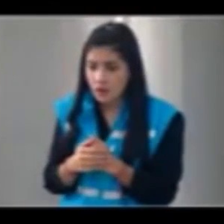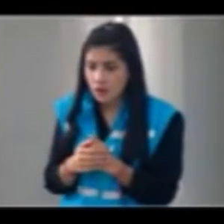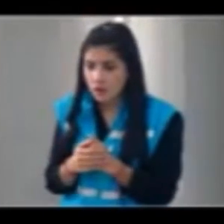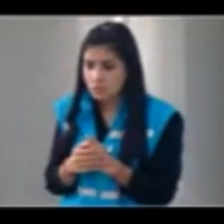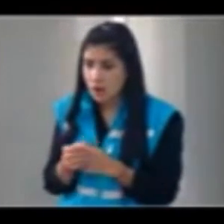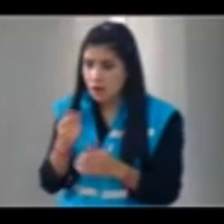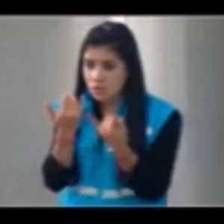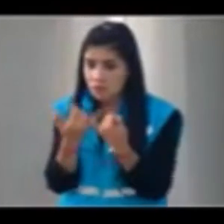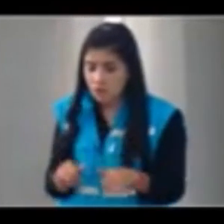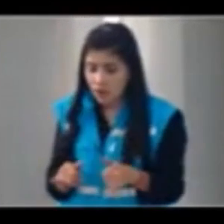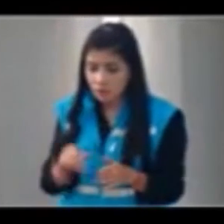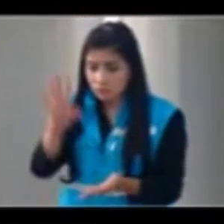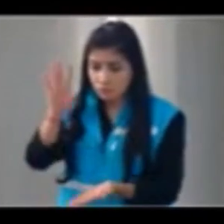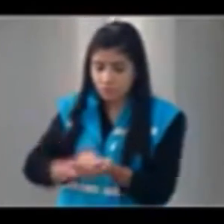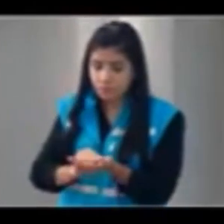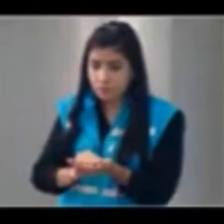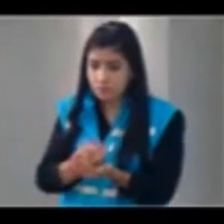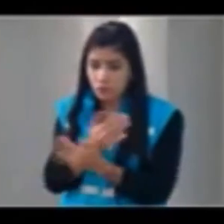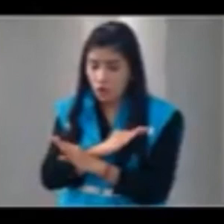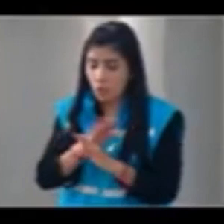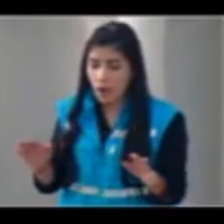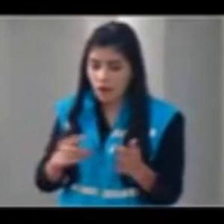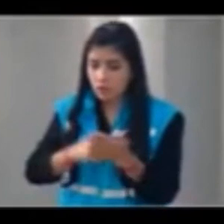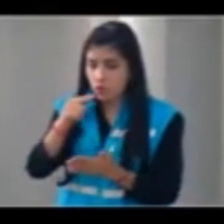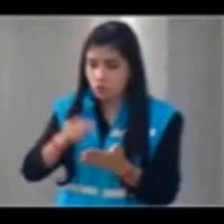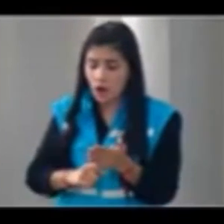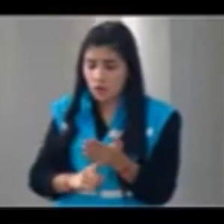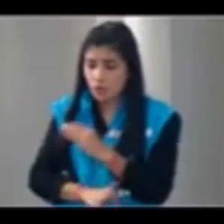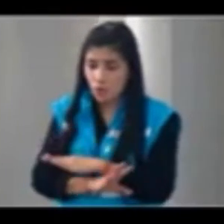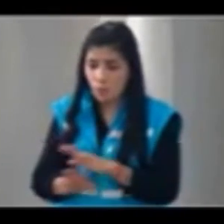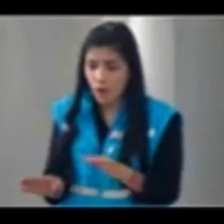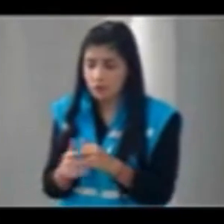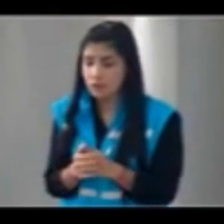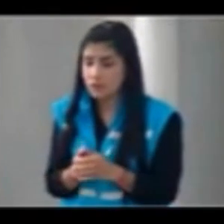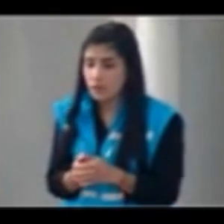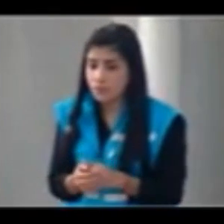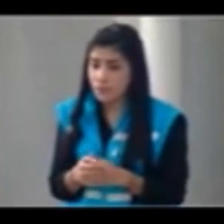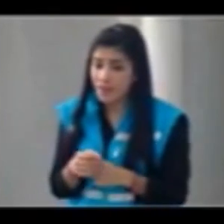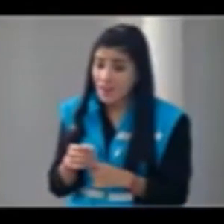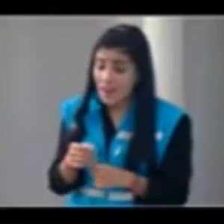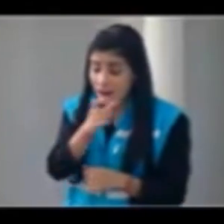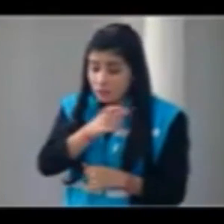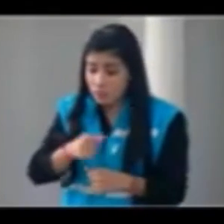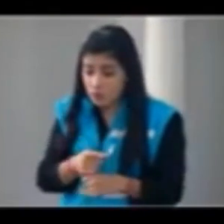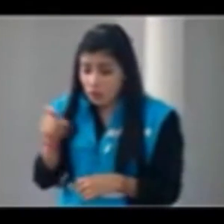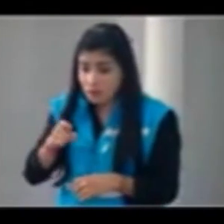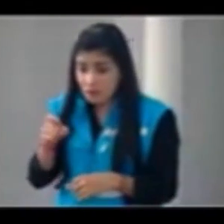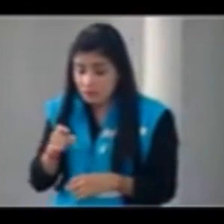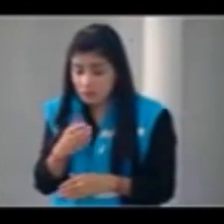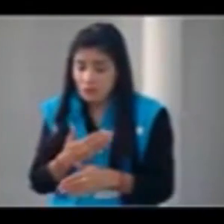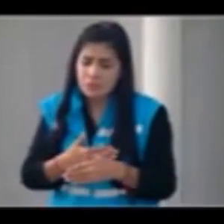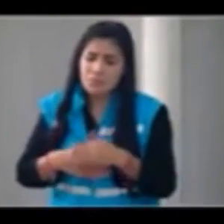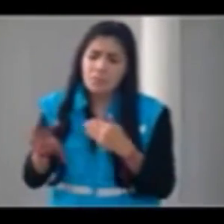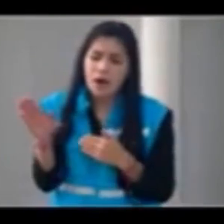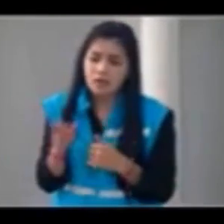arrendamiento y no hay ninguna justificación, estamos en plena pandemia y las personas hoy necesitan más que nunca que se les